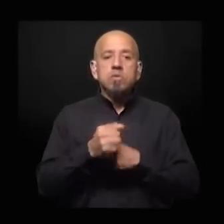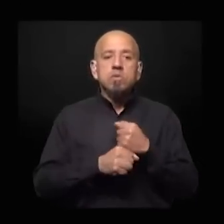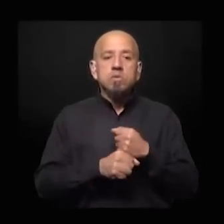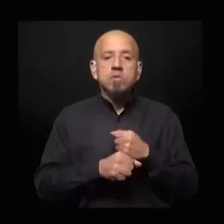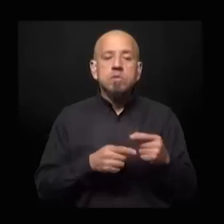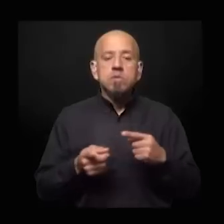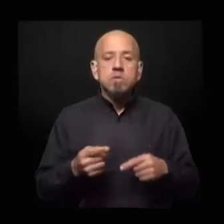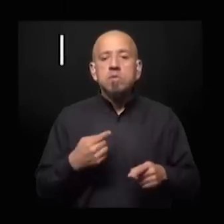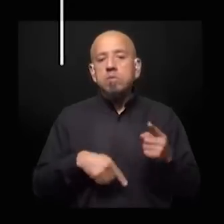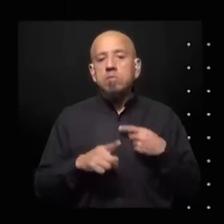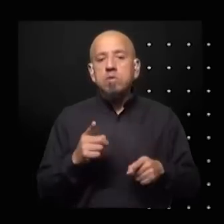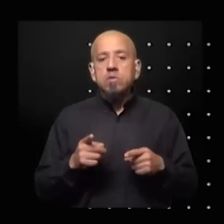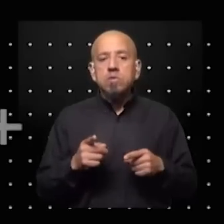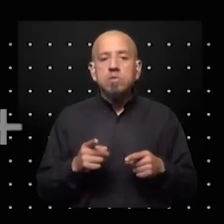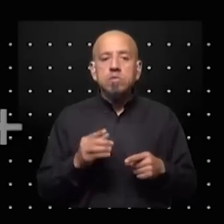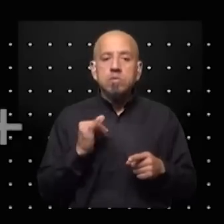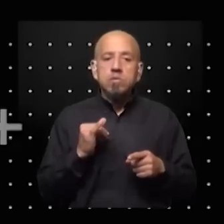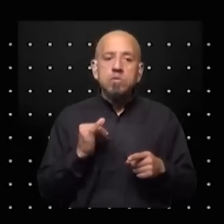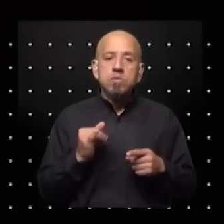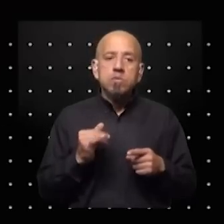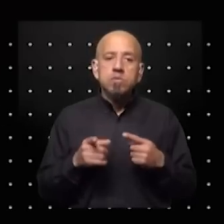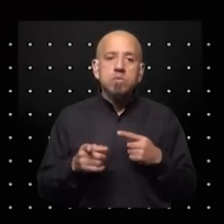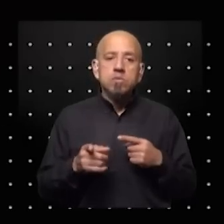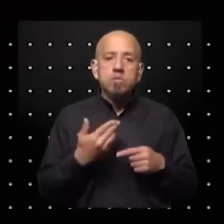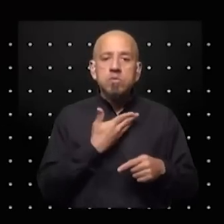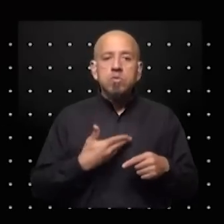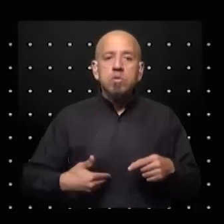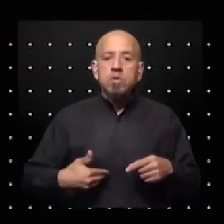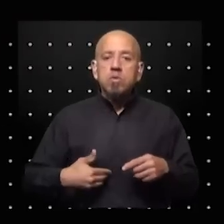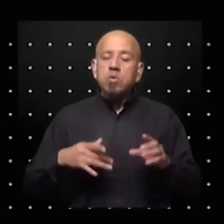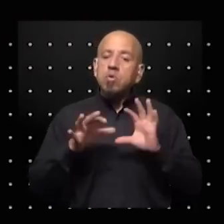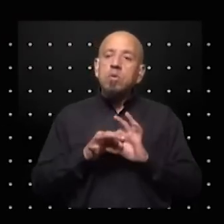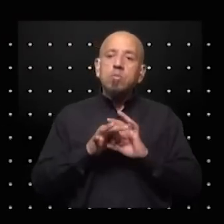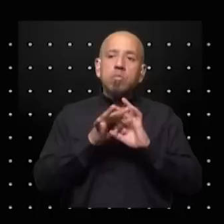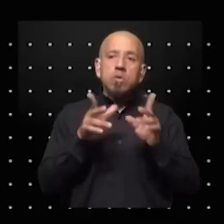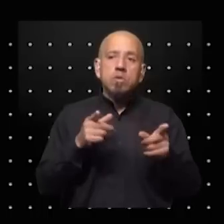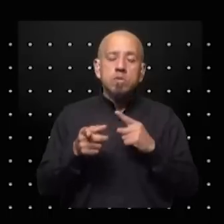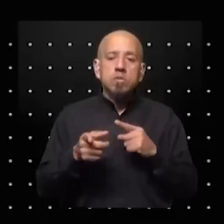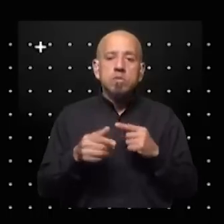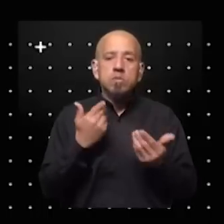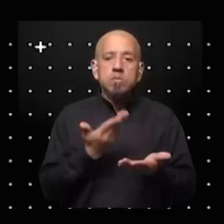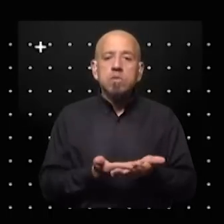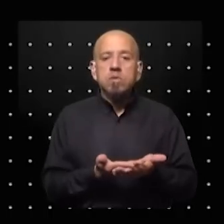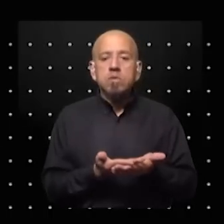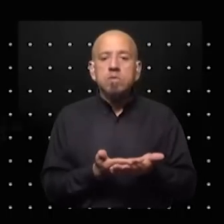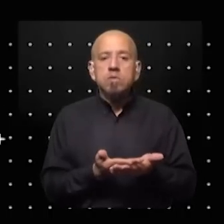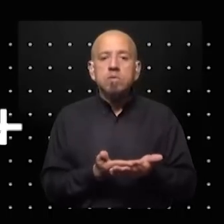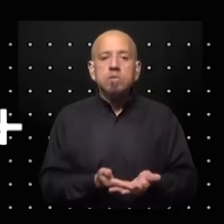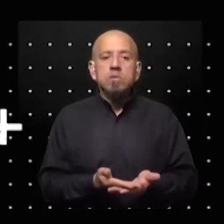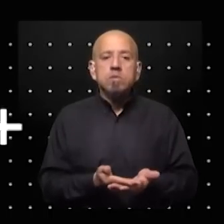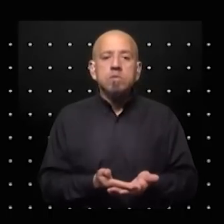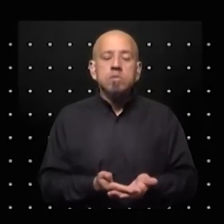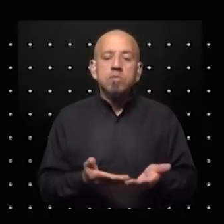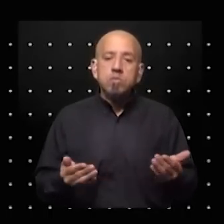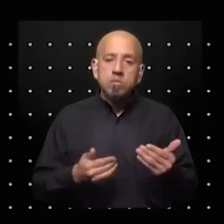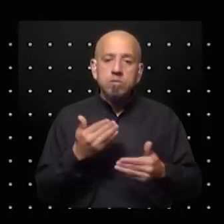pero no se distribuyó sí ahora es un gobierno democrático y es un gobierno que plantea seguir por un carril